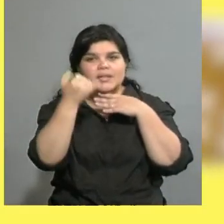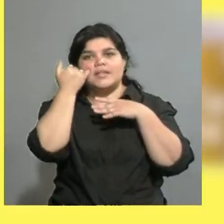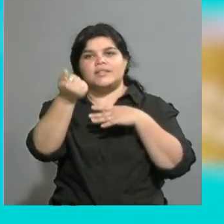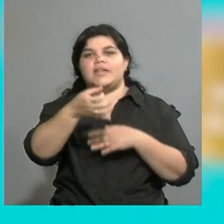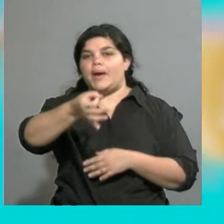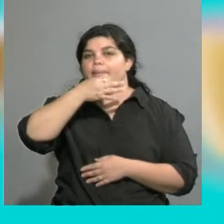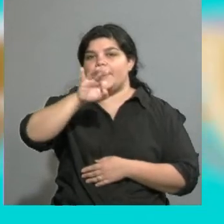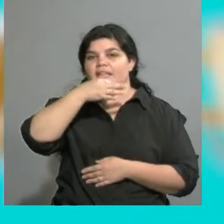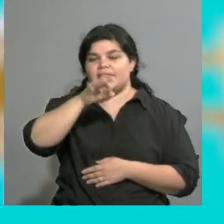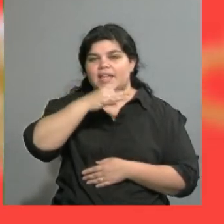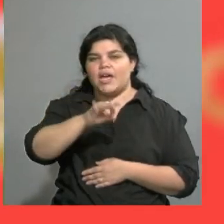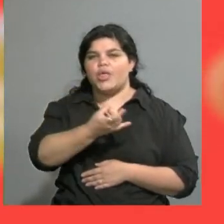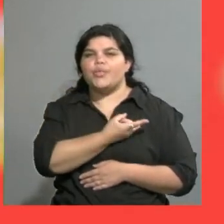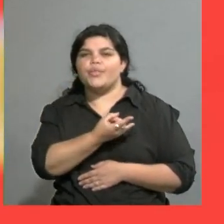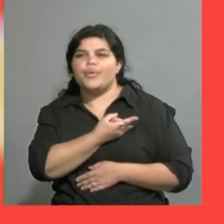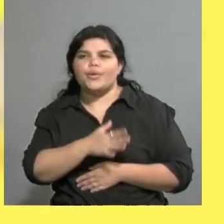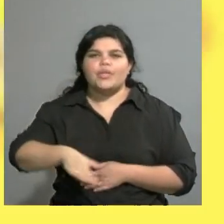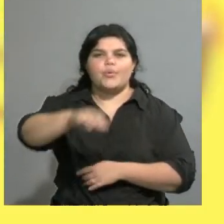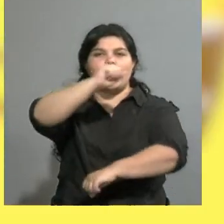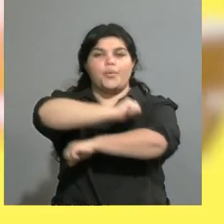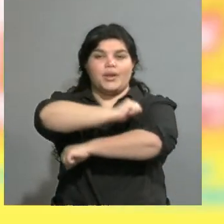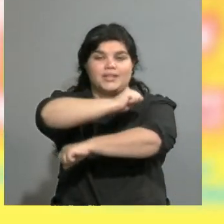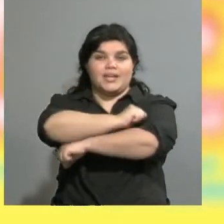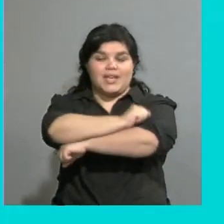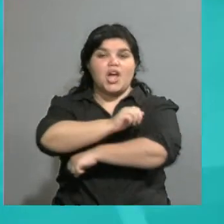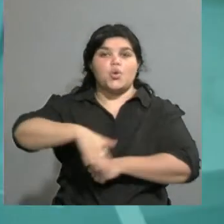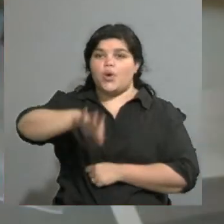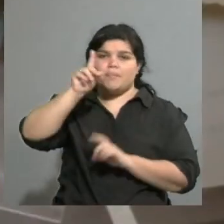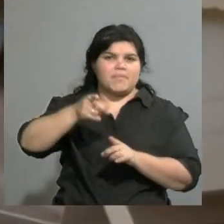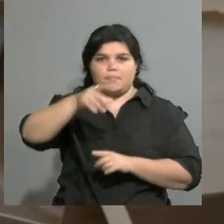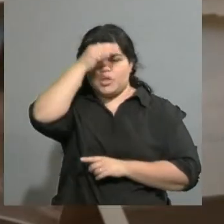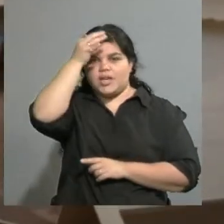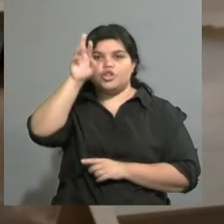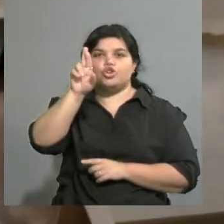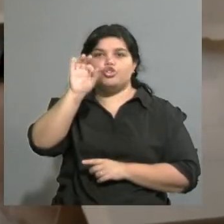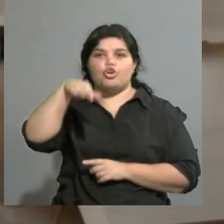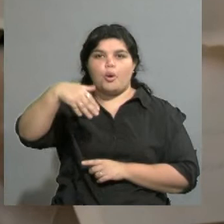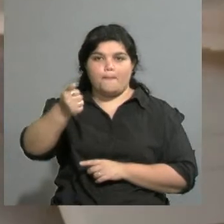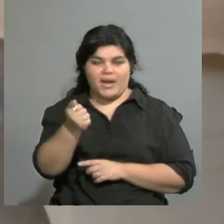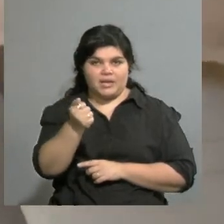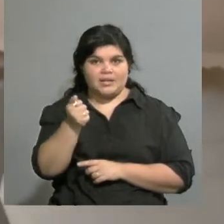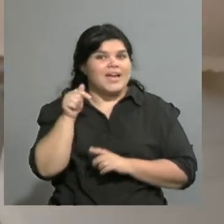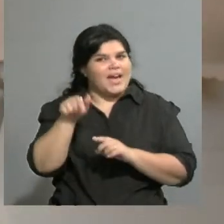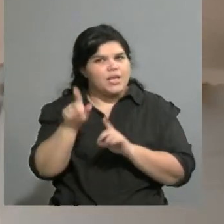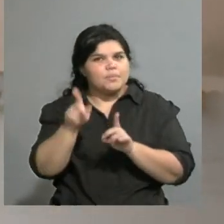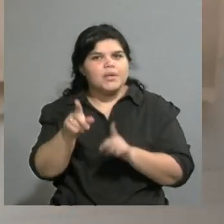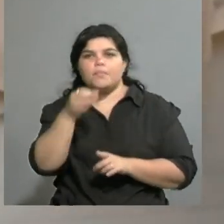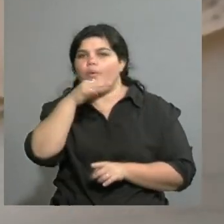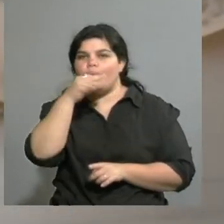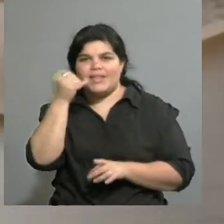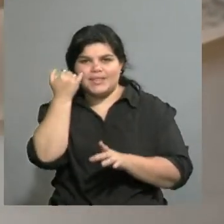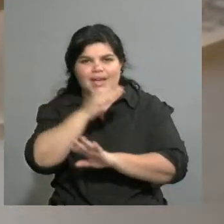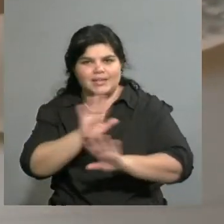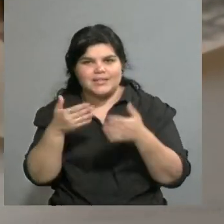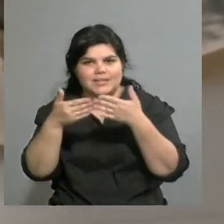a la venta en la boletería del teatro. Ok, buenísimo. Eso es como un detalle que abre